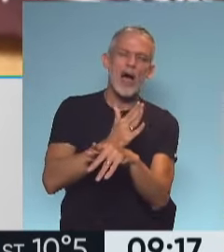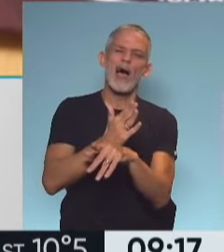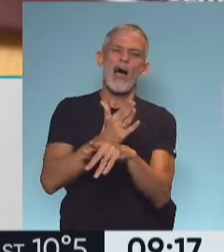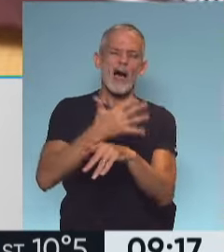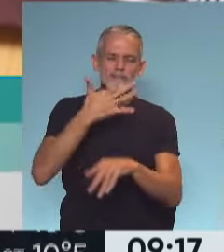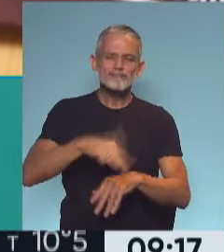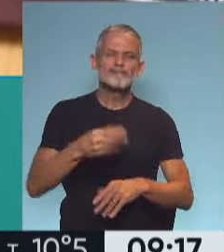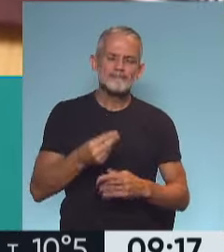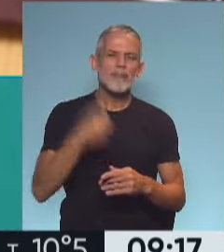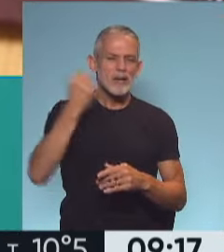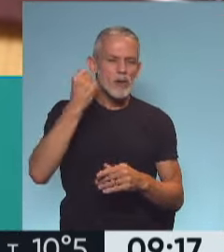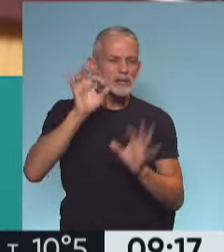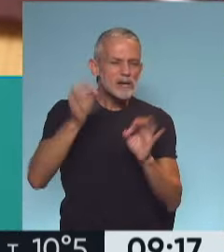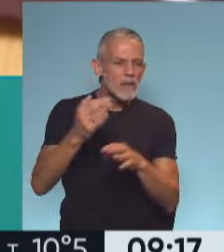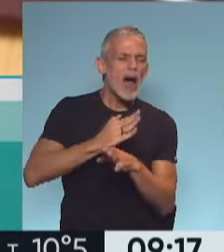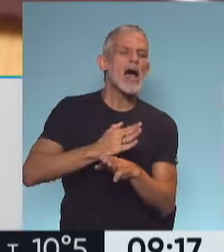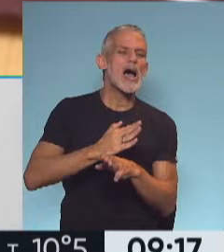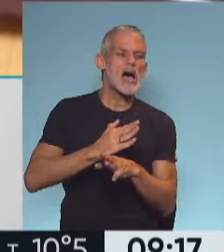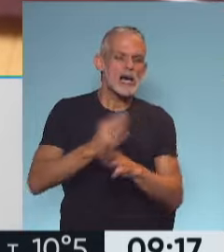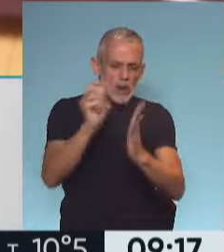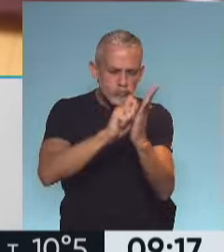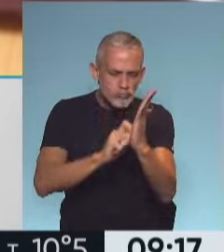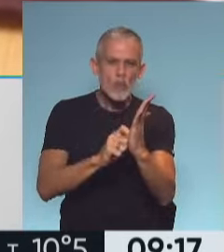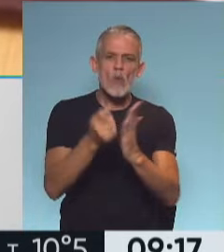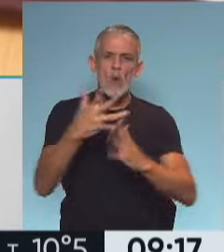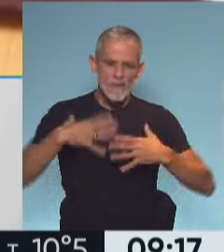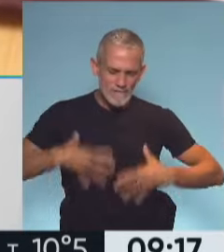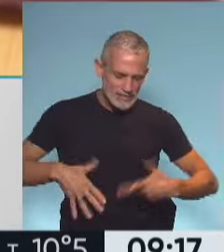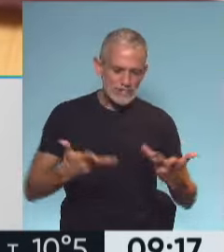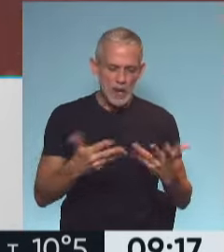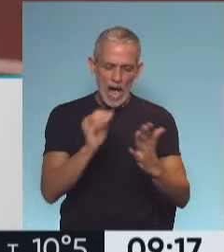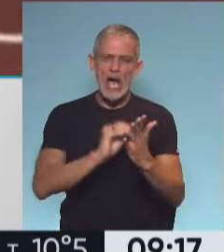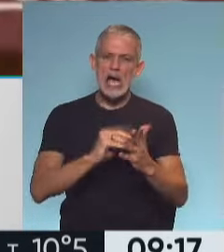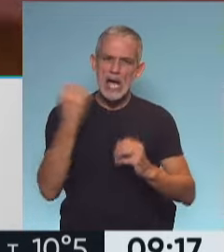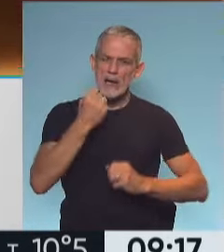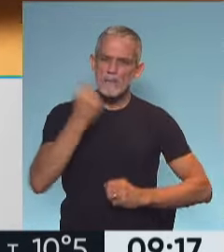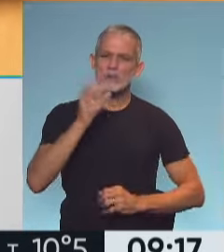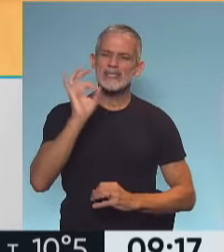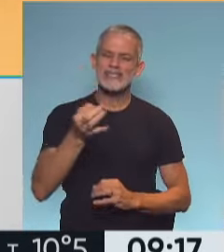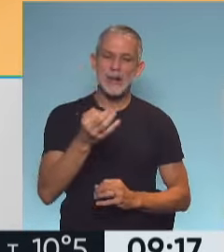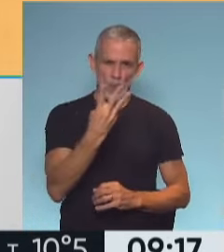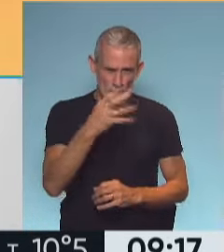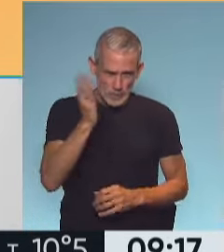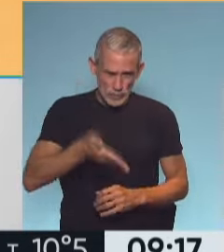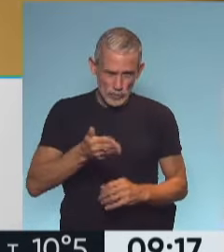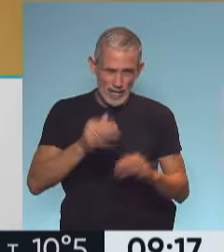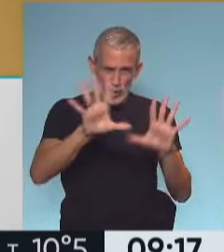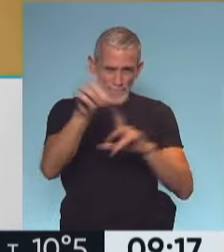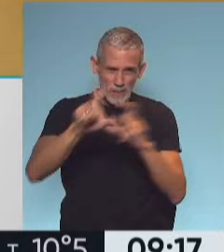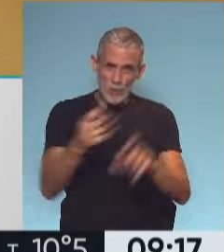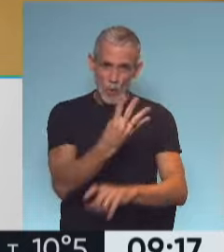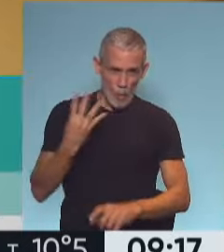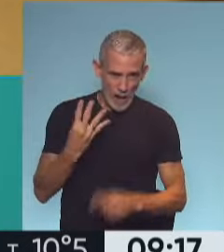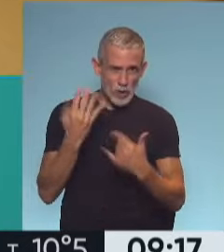de qué se trata poder tener, digamos, un registro de nuestro físico, de nuestro cuerpo. Y fíjate que 4 de cada 10 es un índice muy